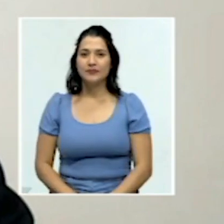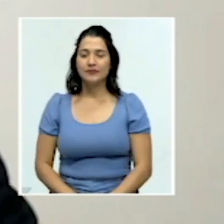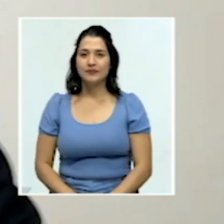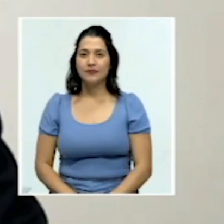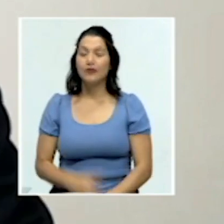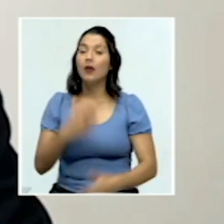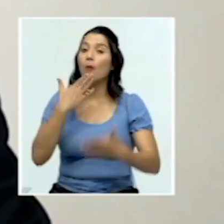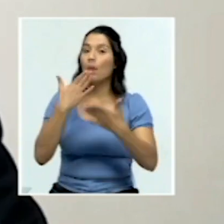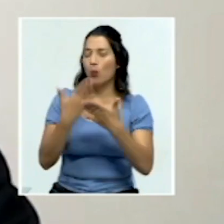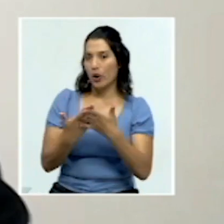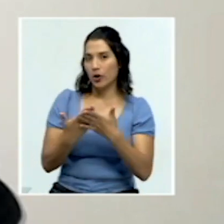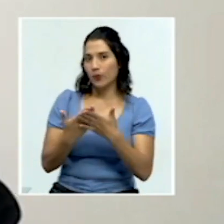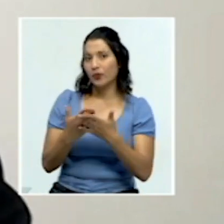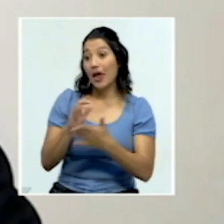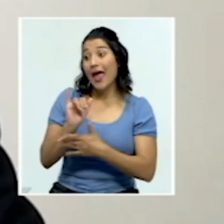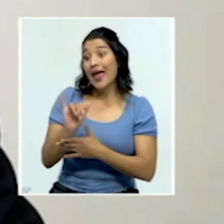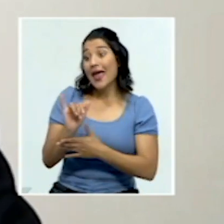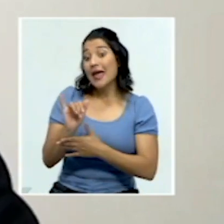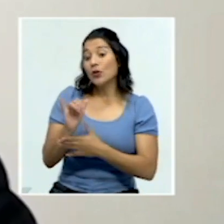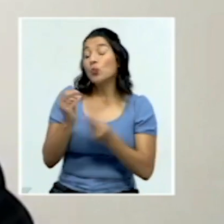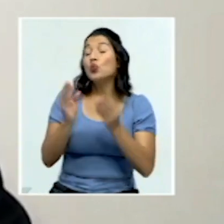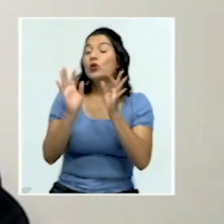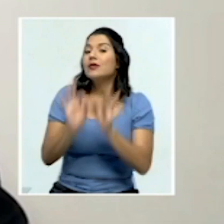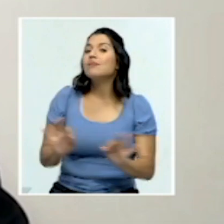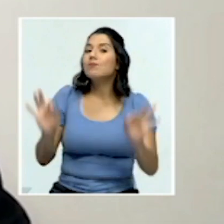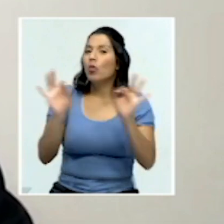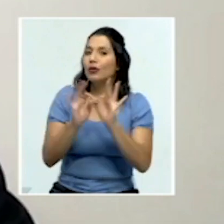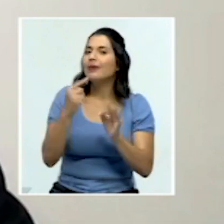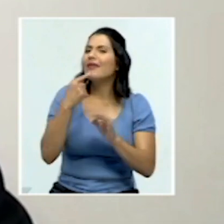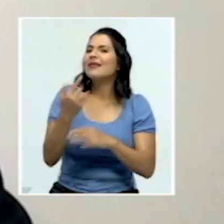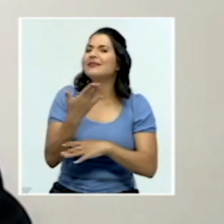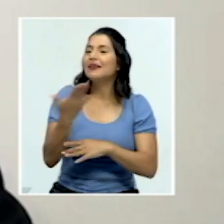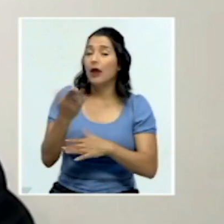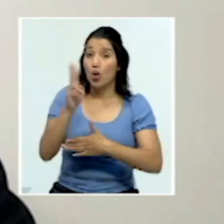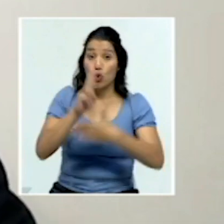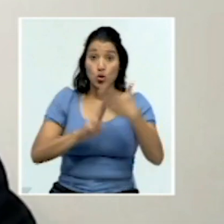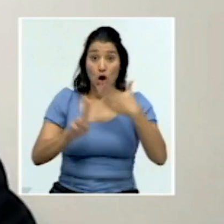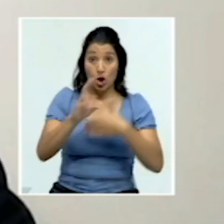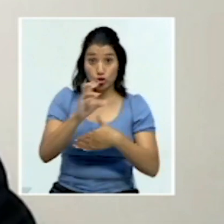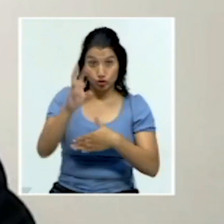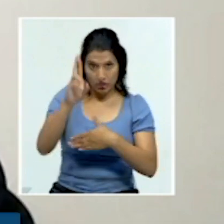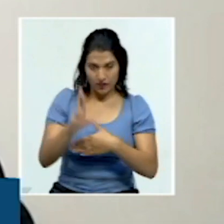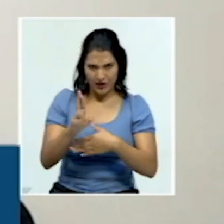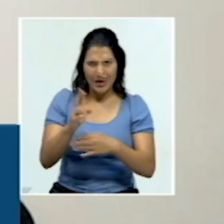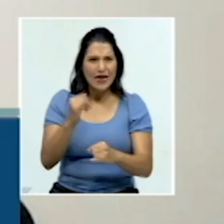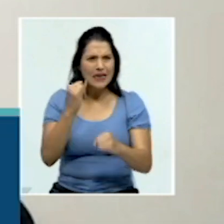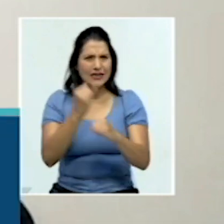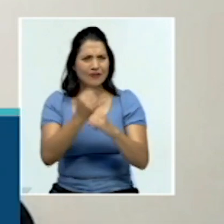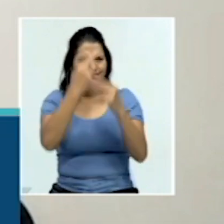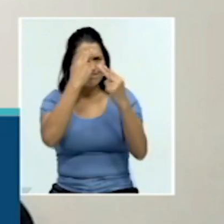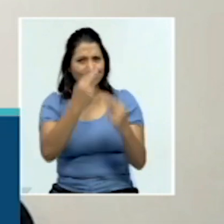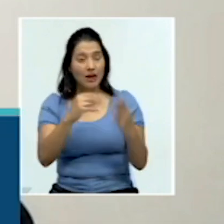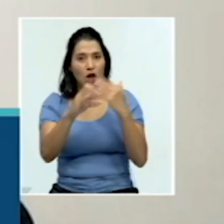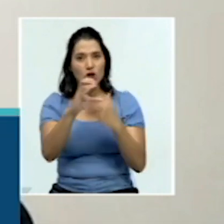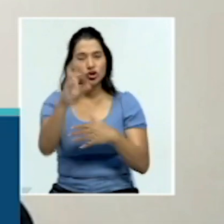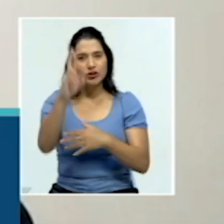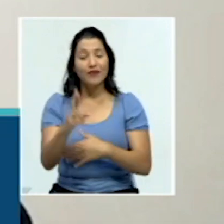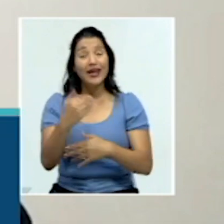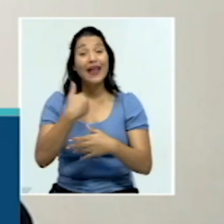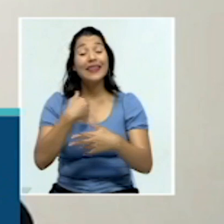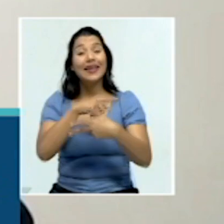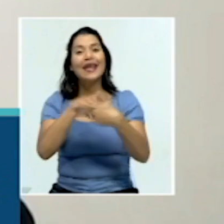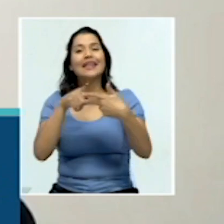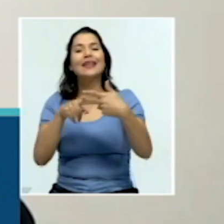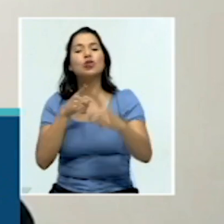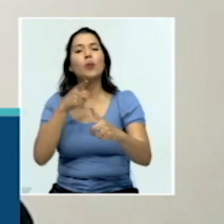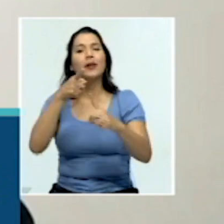Bueno, es solamente importante mencionar que la Universidad de Costa Rica, institución benemérita de nuestro país, pues tiene tres pilares,